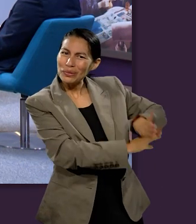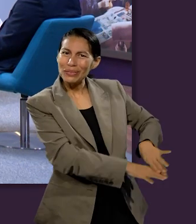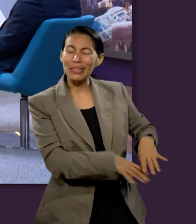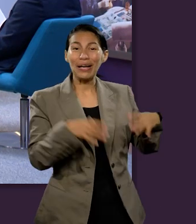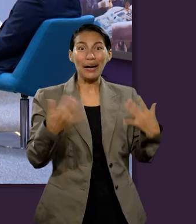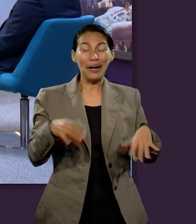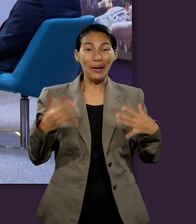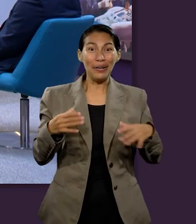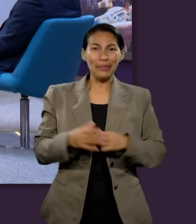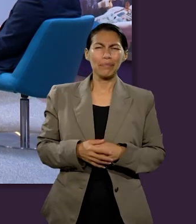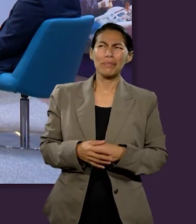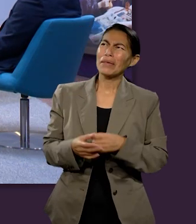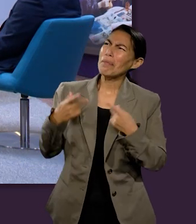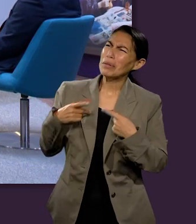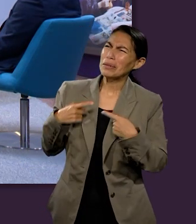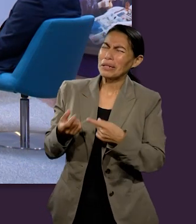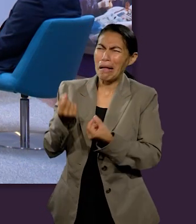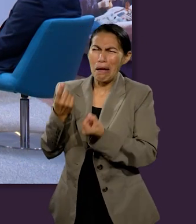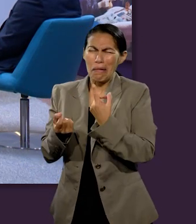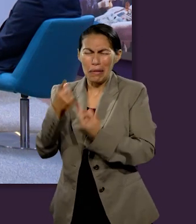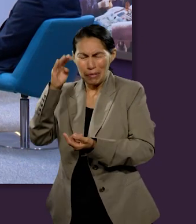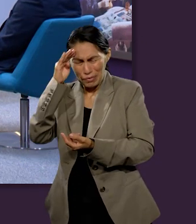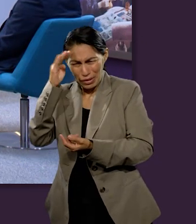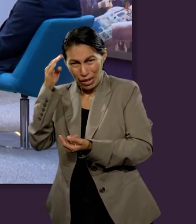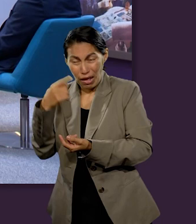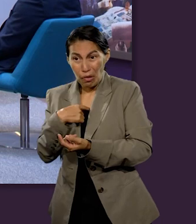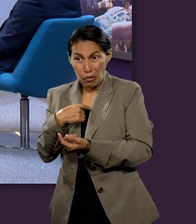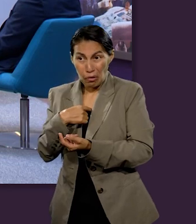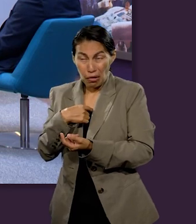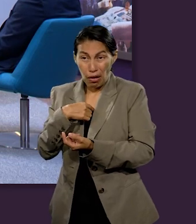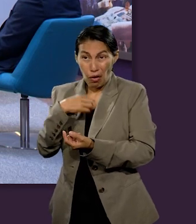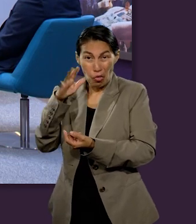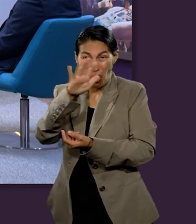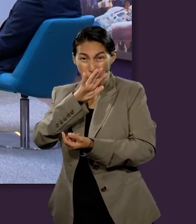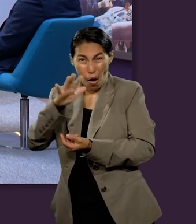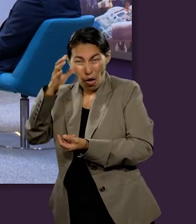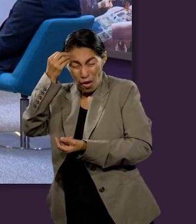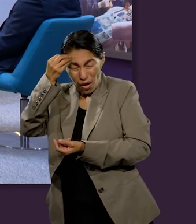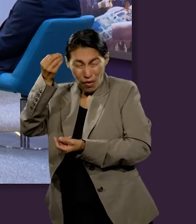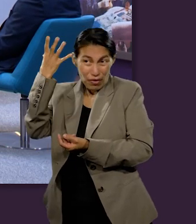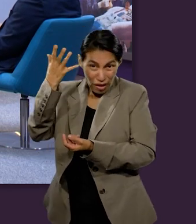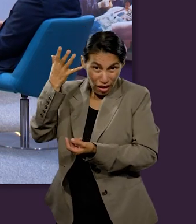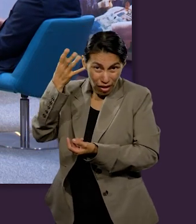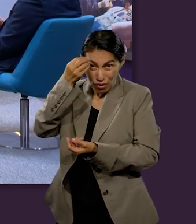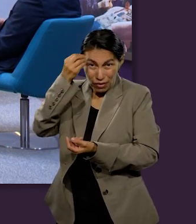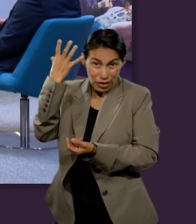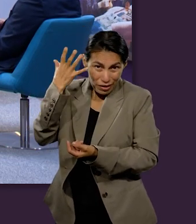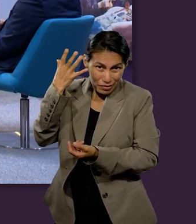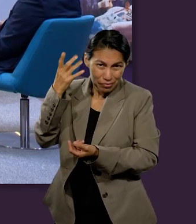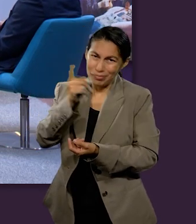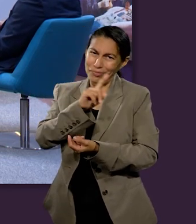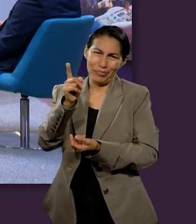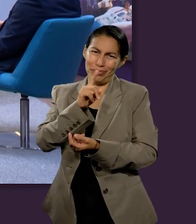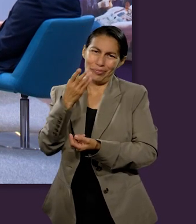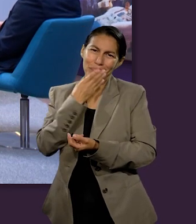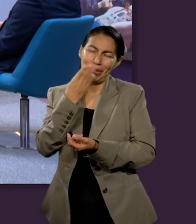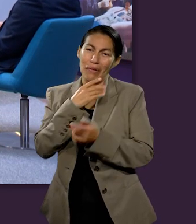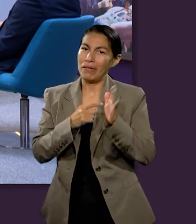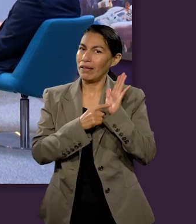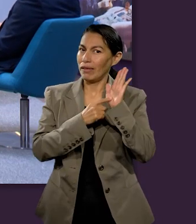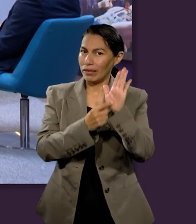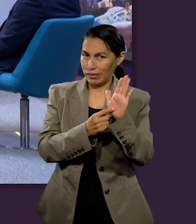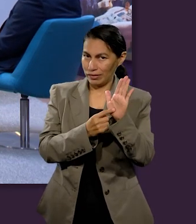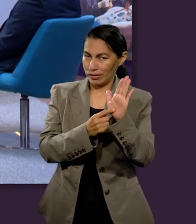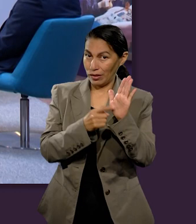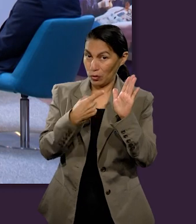llanto, no va haber clamor ni dolor, porque todo esto pasó. Y algunas personas podrían preguntarse si será que vamos a tener